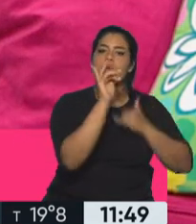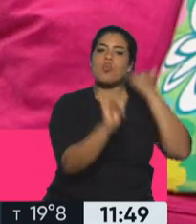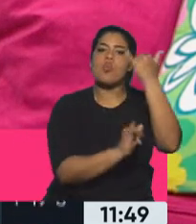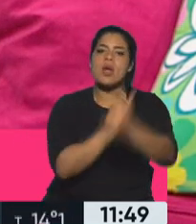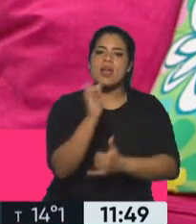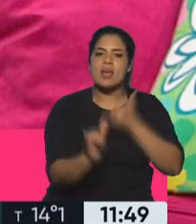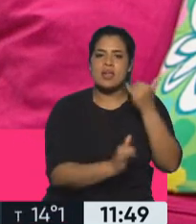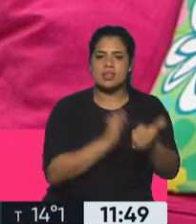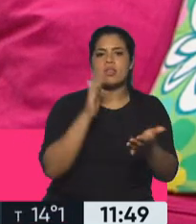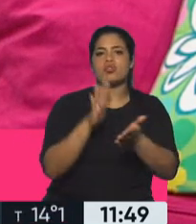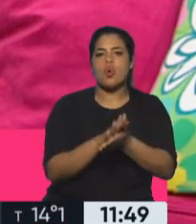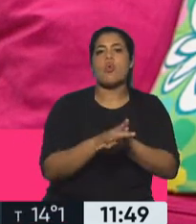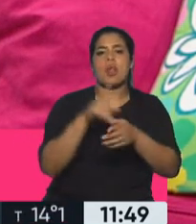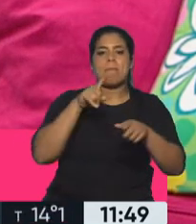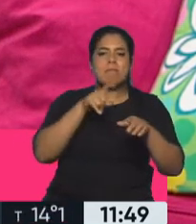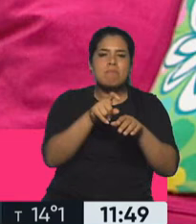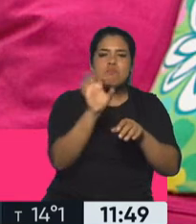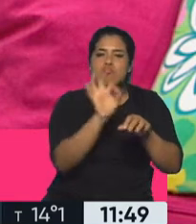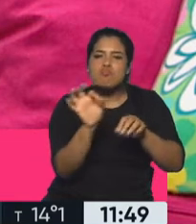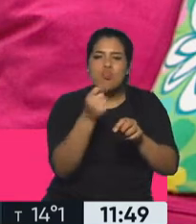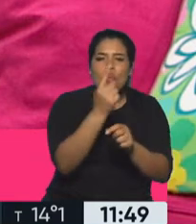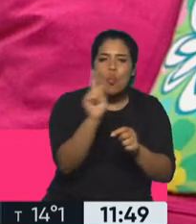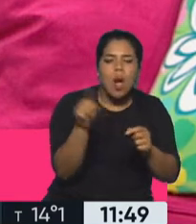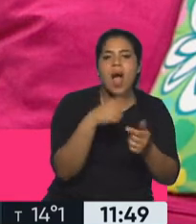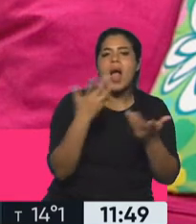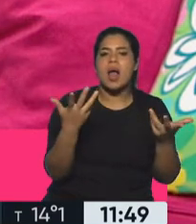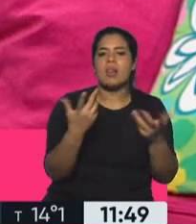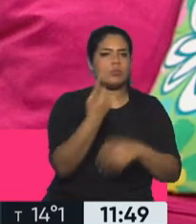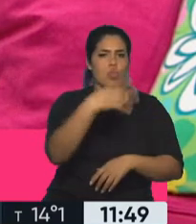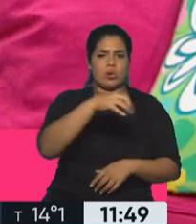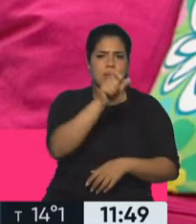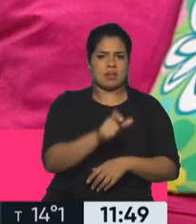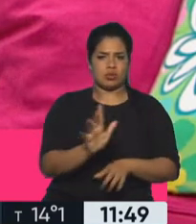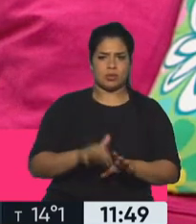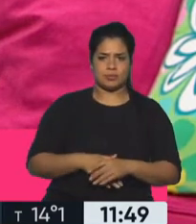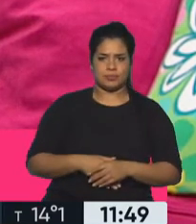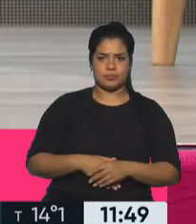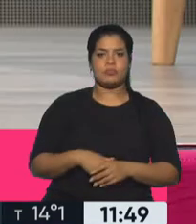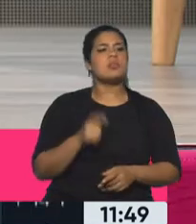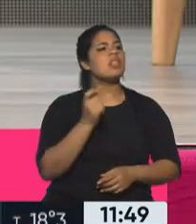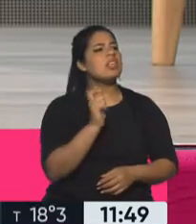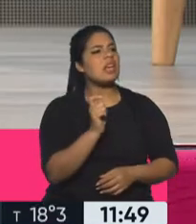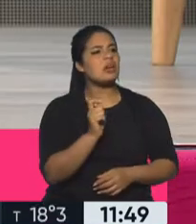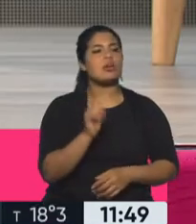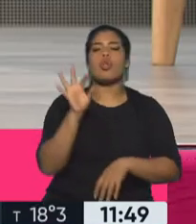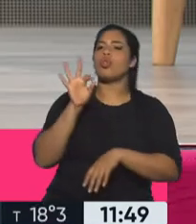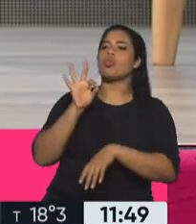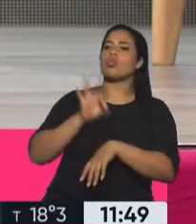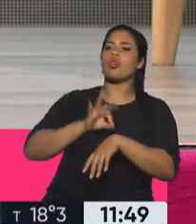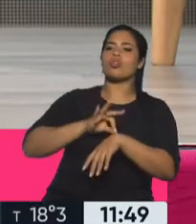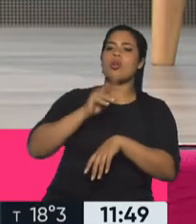parásito, cómo era el ciclo y un montón de... Es el único caso en toda la historia del conocimiento. Ah, mirá, ¿y eso quién lo hizo? El doctor